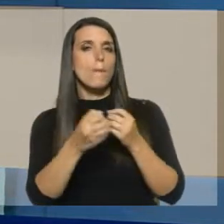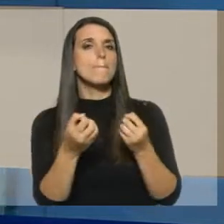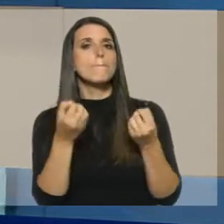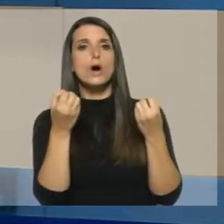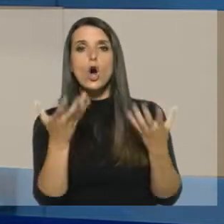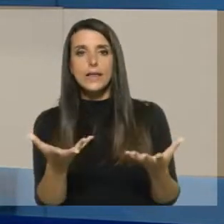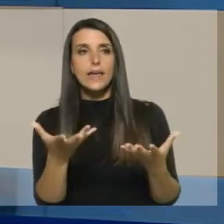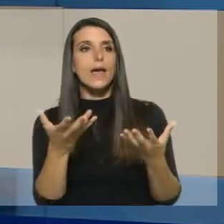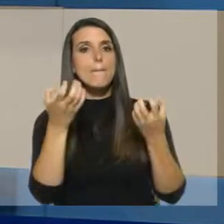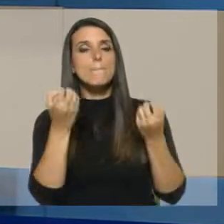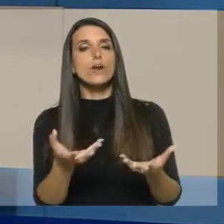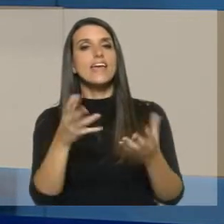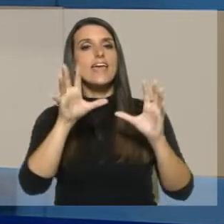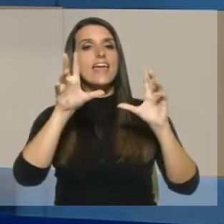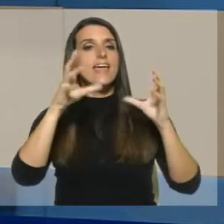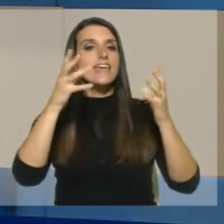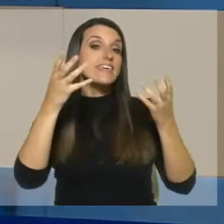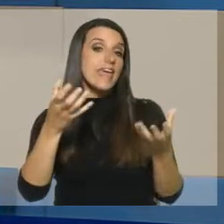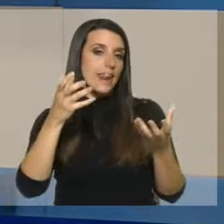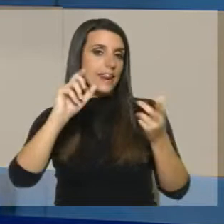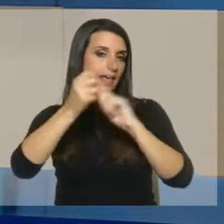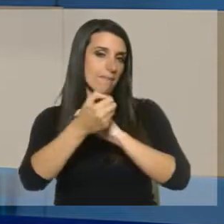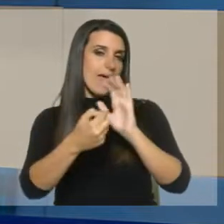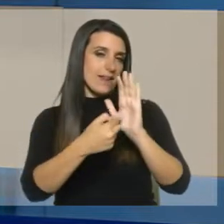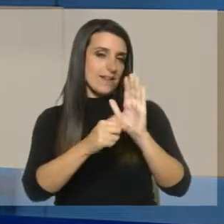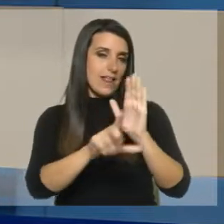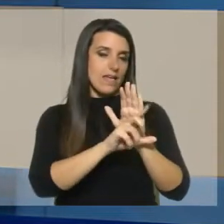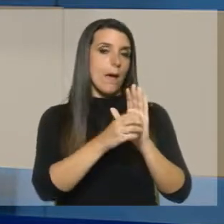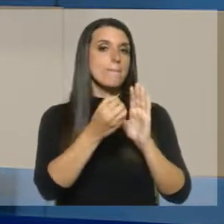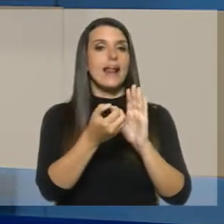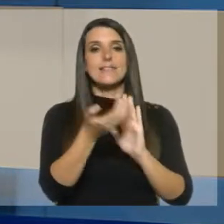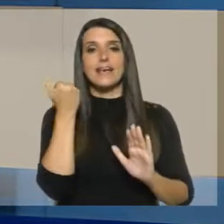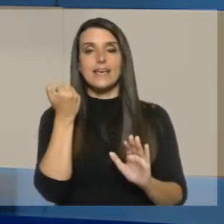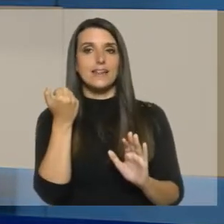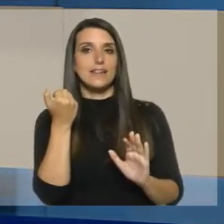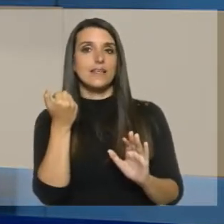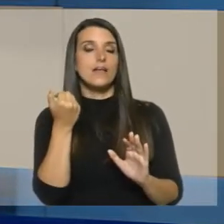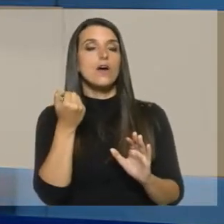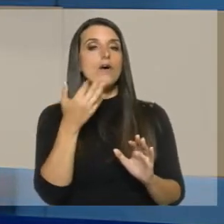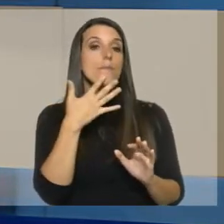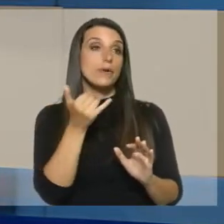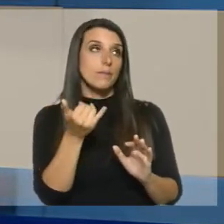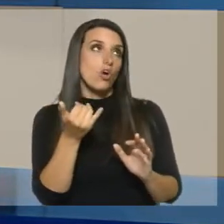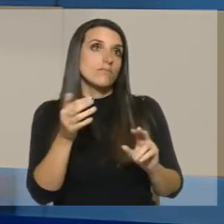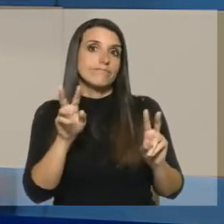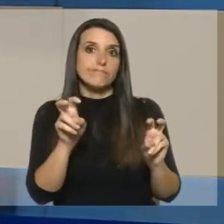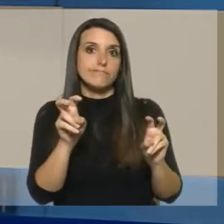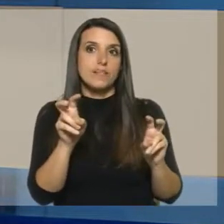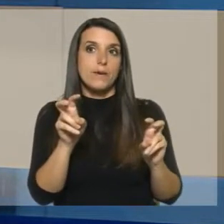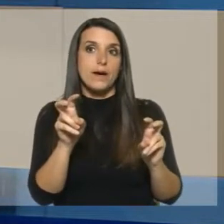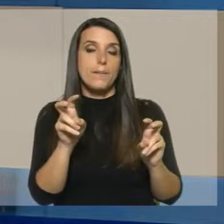qué están planteando este recurso de amparo para que se elimine, de alguna manera, digamos, este